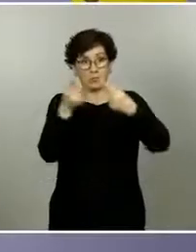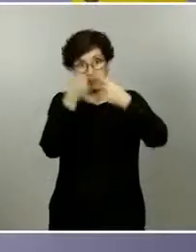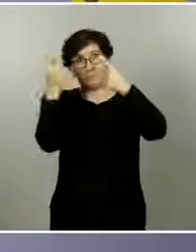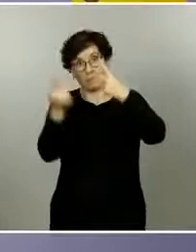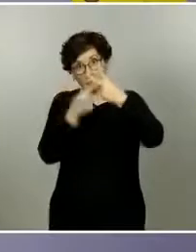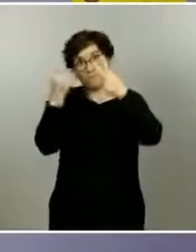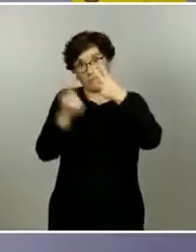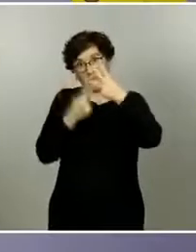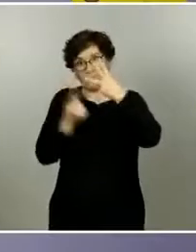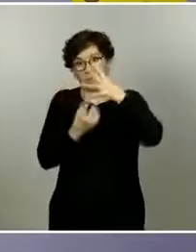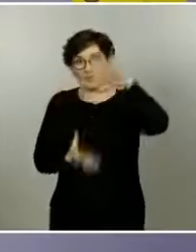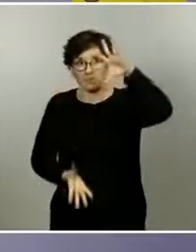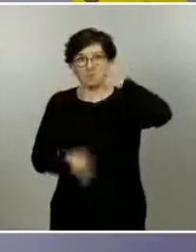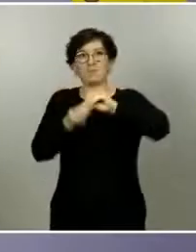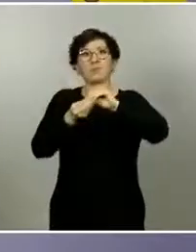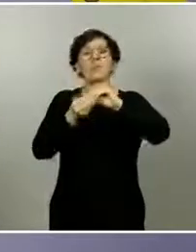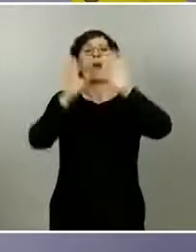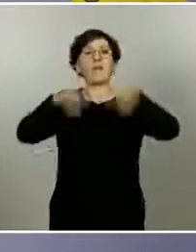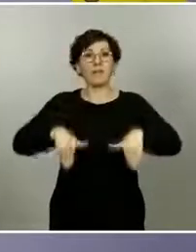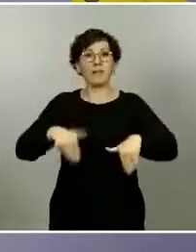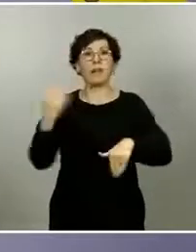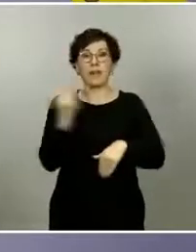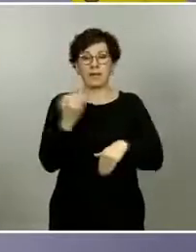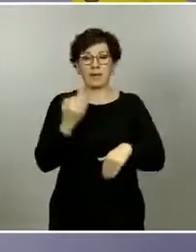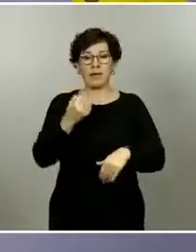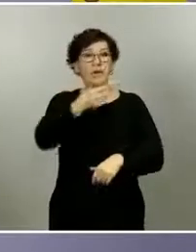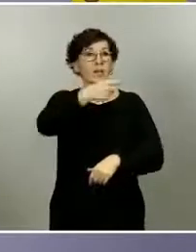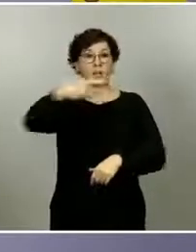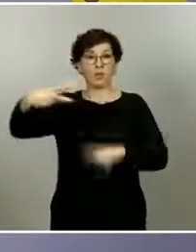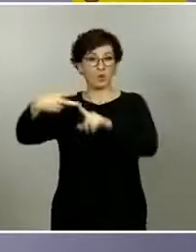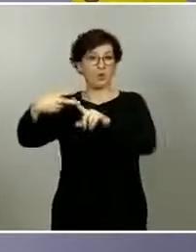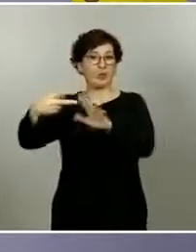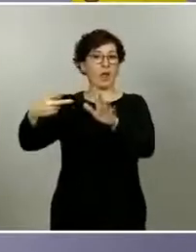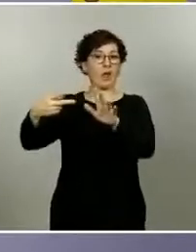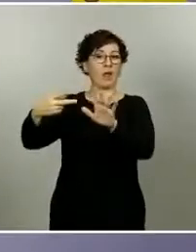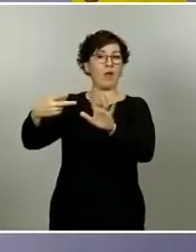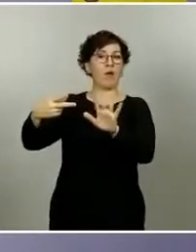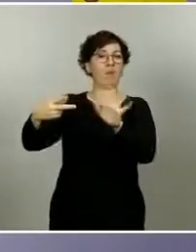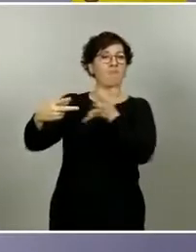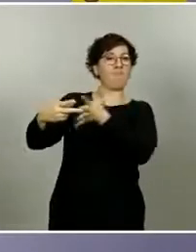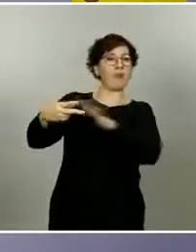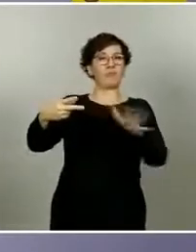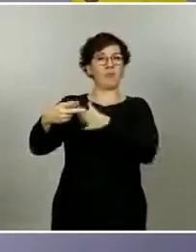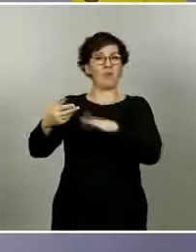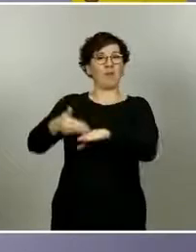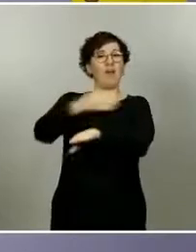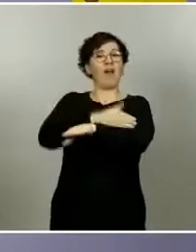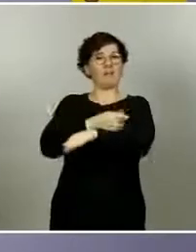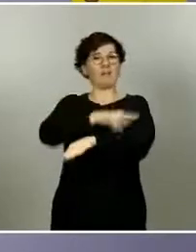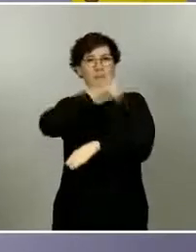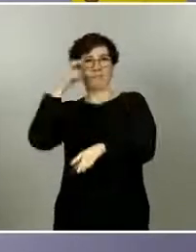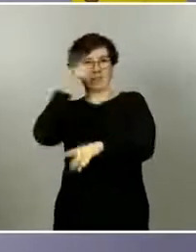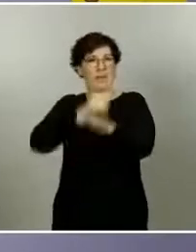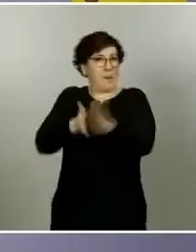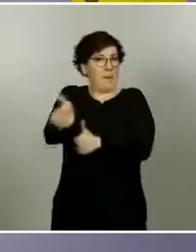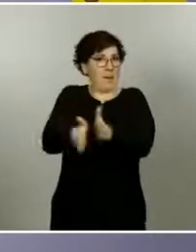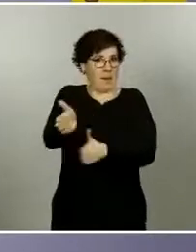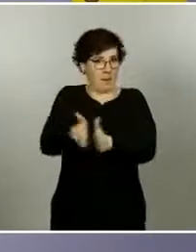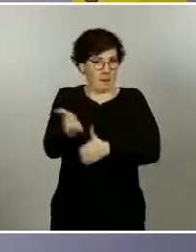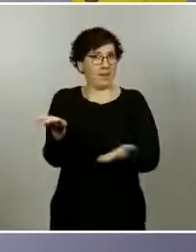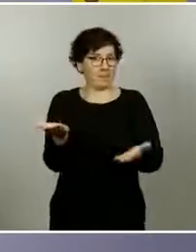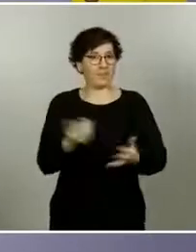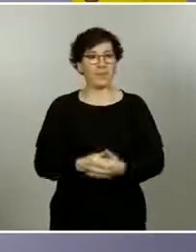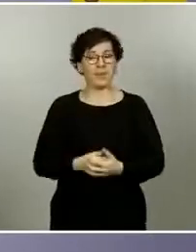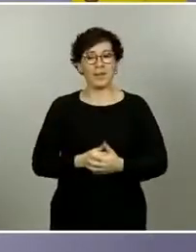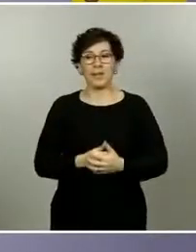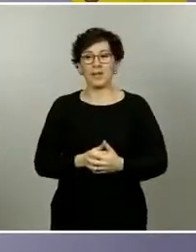Todo esto hace que, bueno, los resultados son lo que esperábamos poco más o menos, ya les he comentado por qué. En la movilidad,